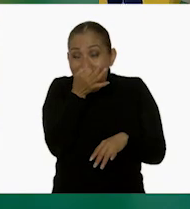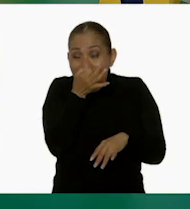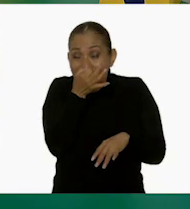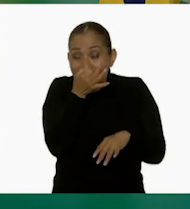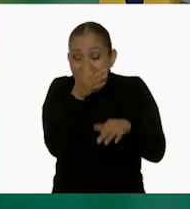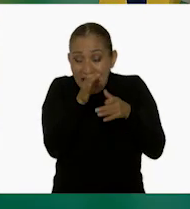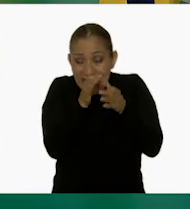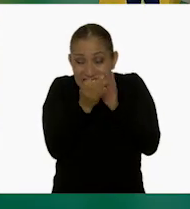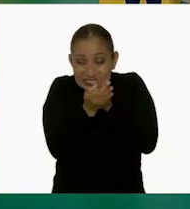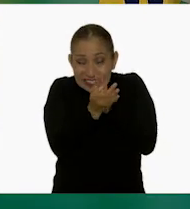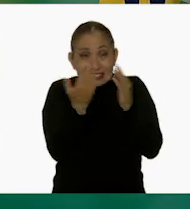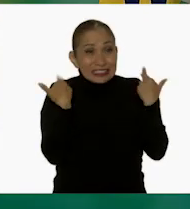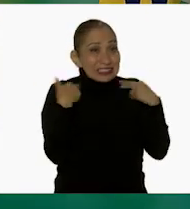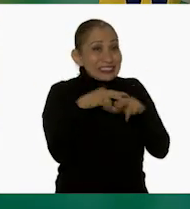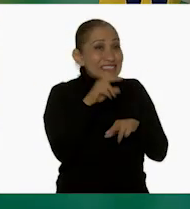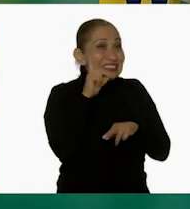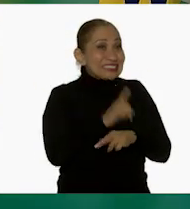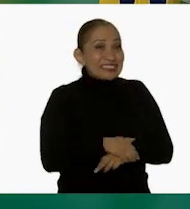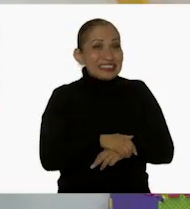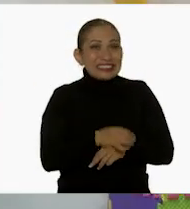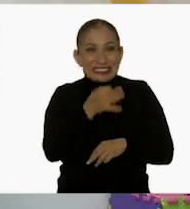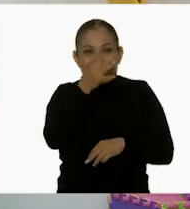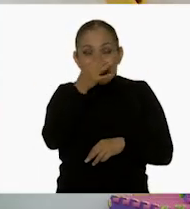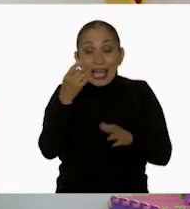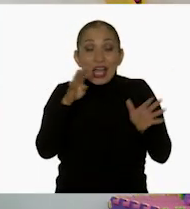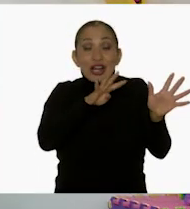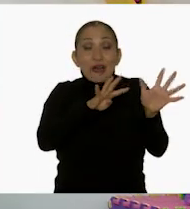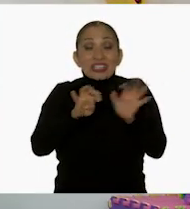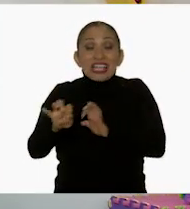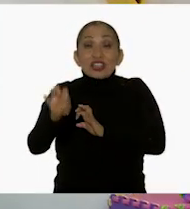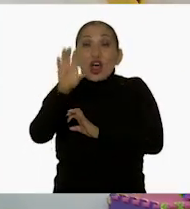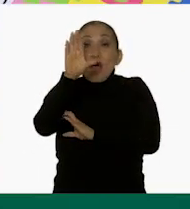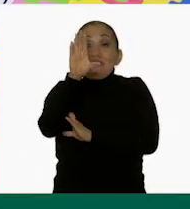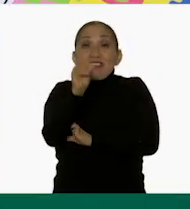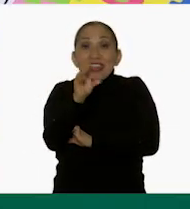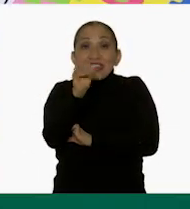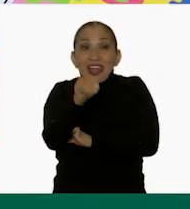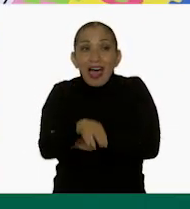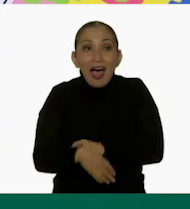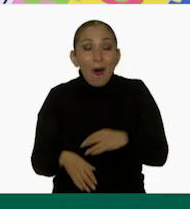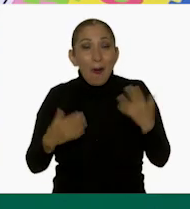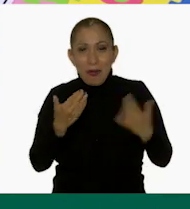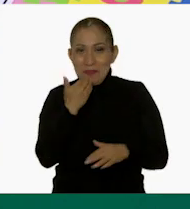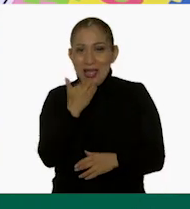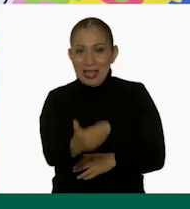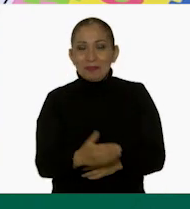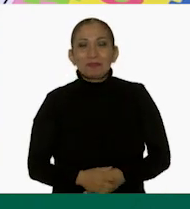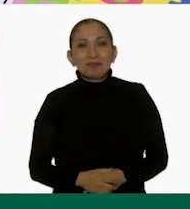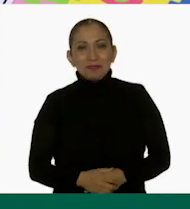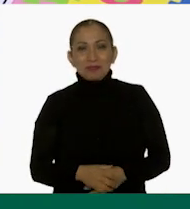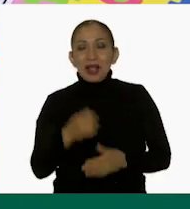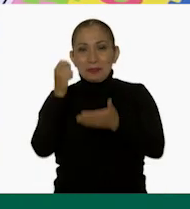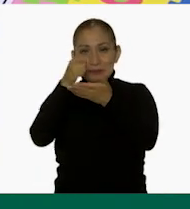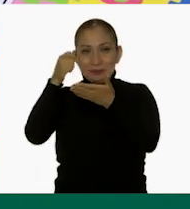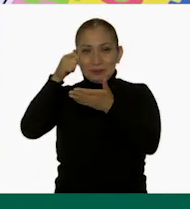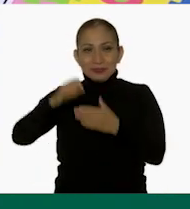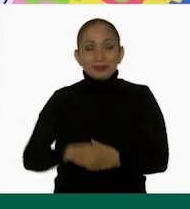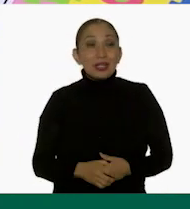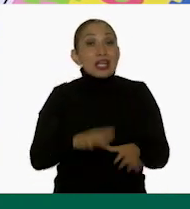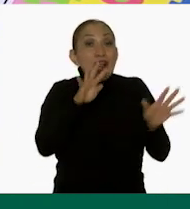¡Muestra, Rosalba! Llegué al 990. Muy bien. Vamos a escribirlo.